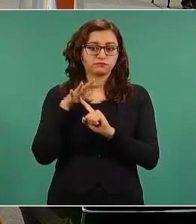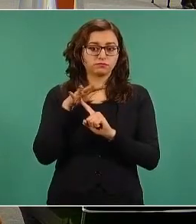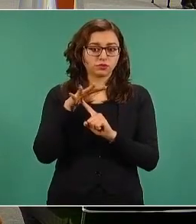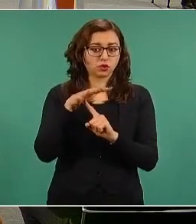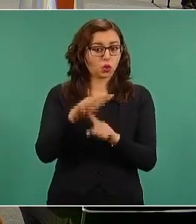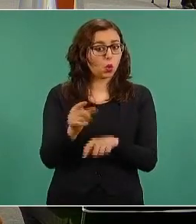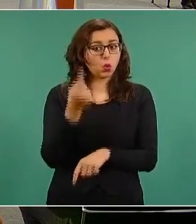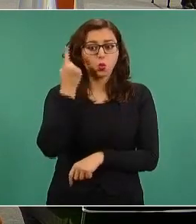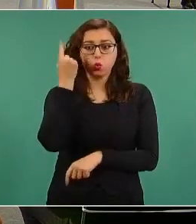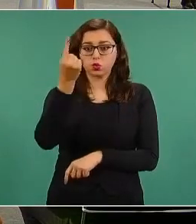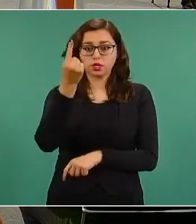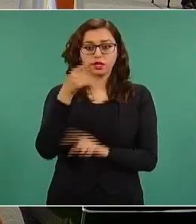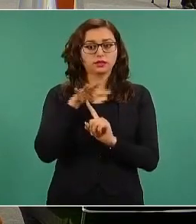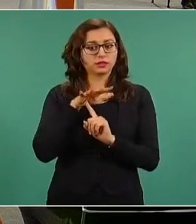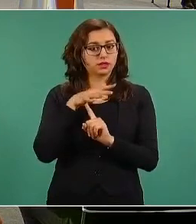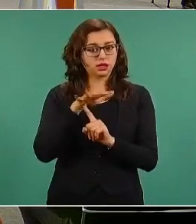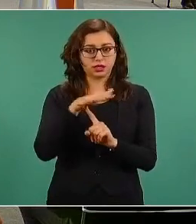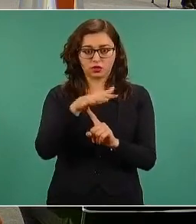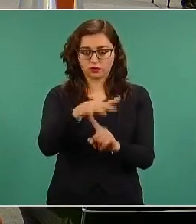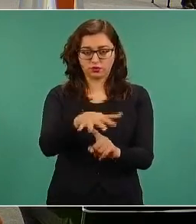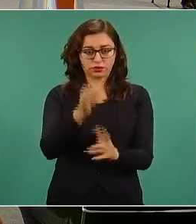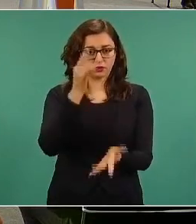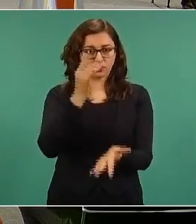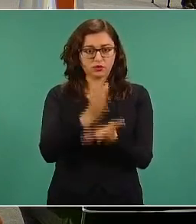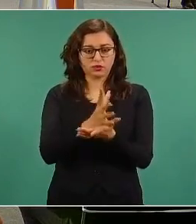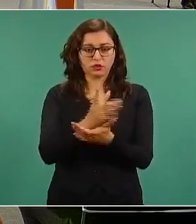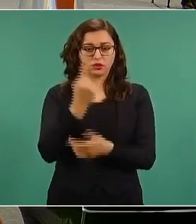única ruta que tenemos por helicóptero.